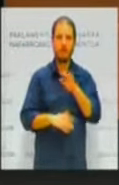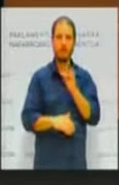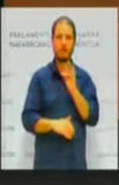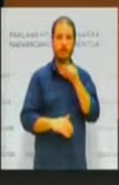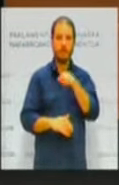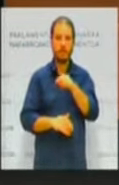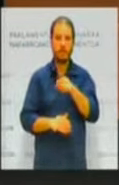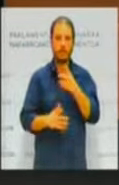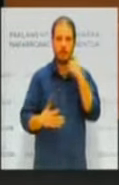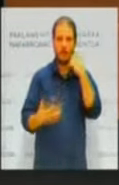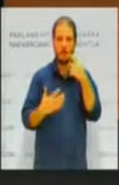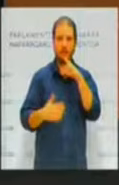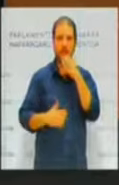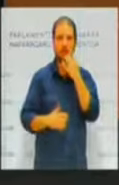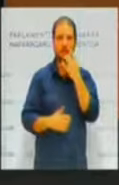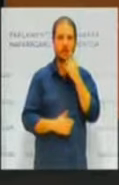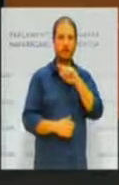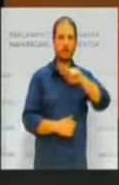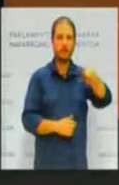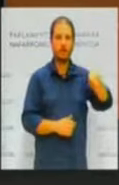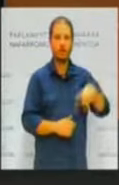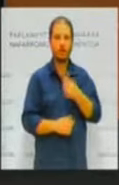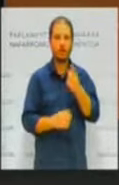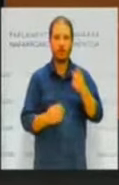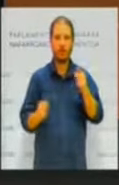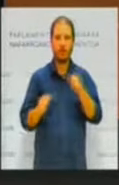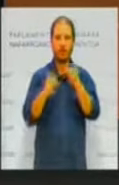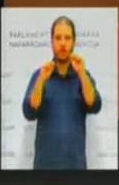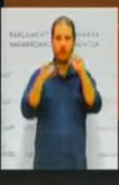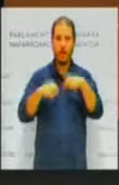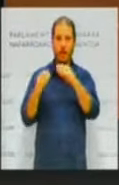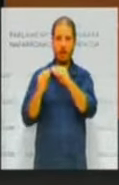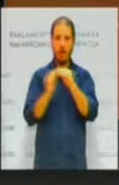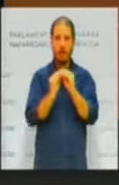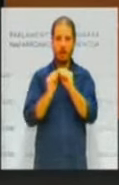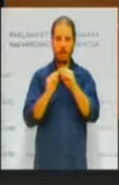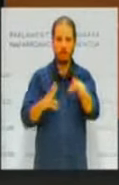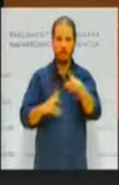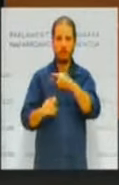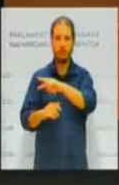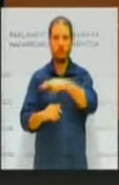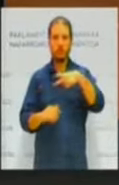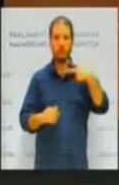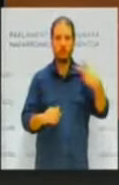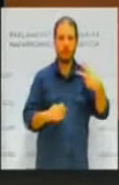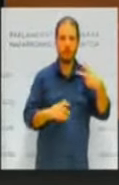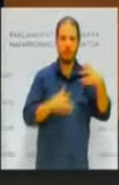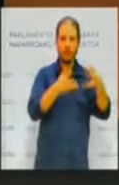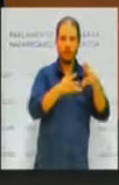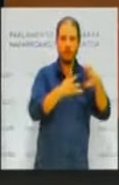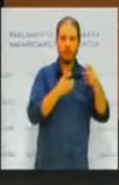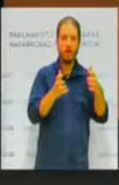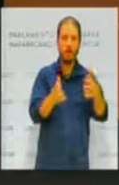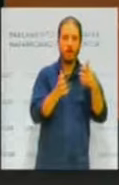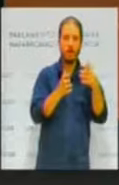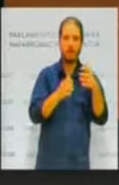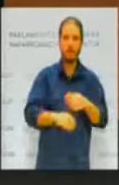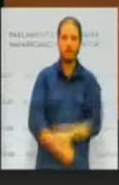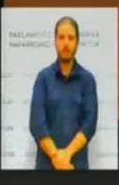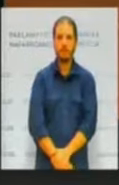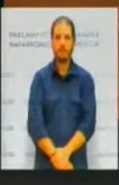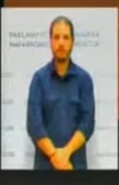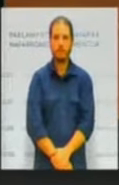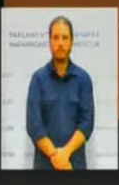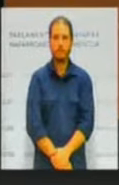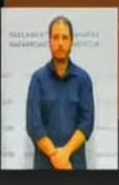de que cuando somos capaces de llegar a acuerdos, los ciudadanos se benefician de ellos. Si es verdad que la sociedad avanza